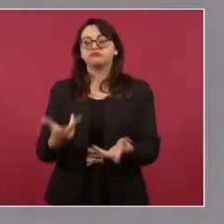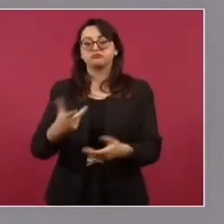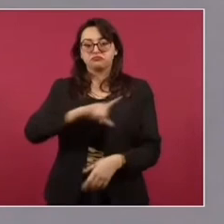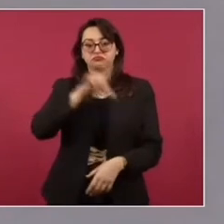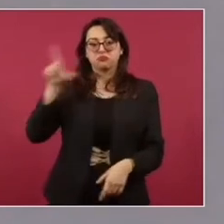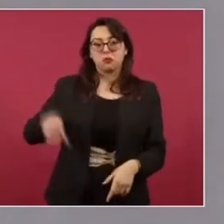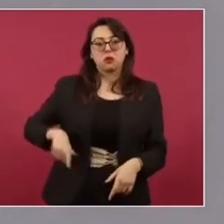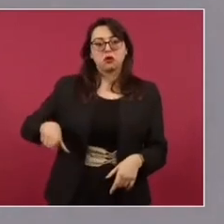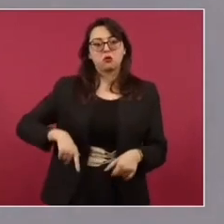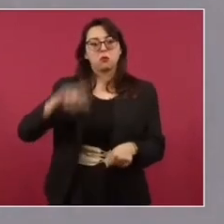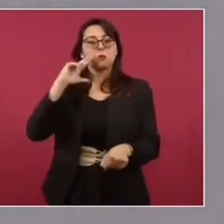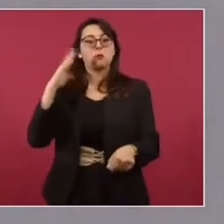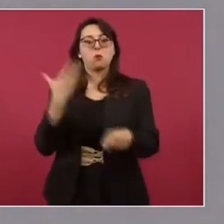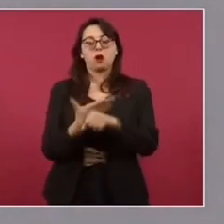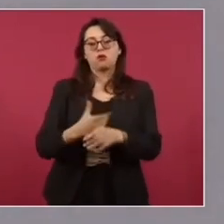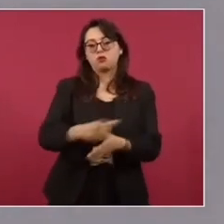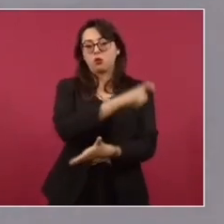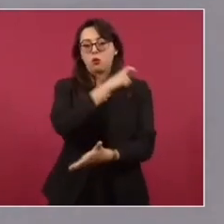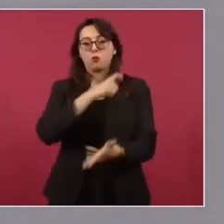refinería de DIRPAC.